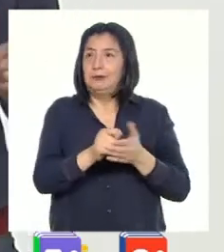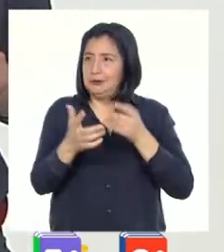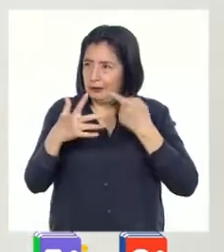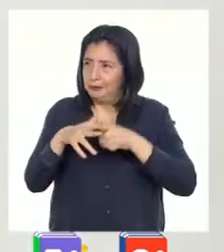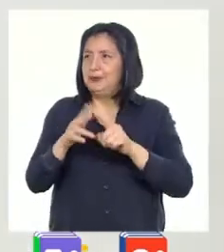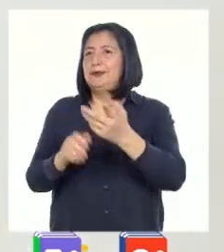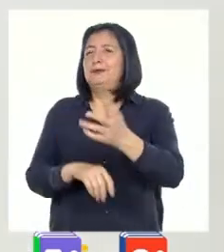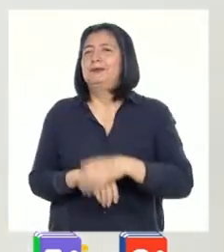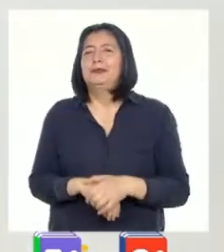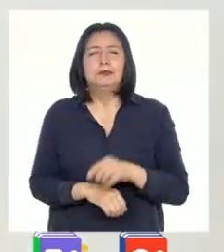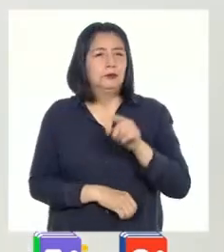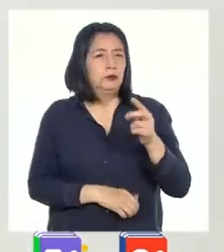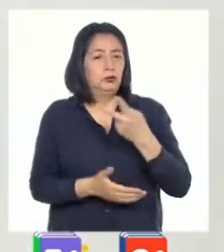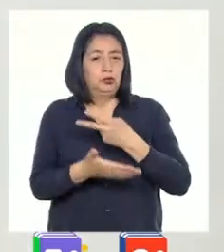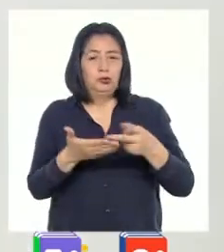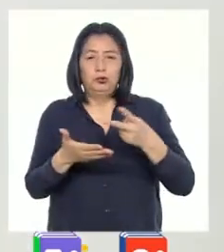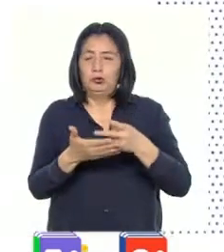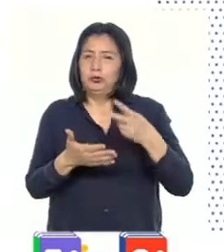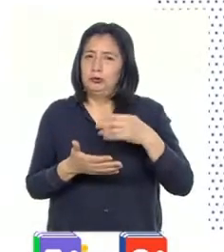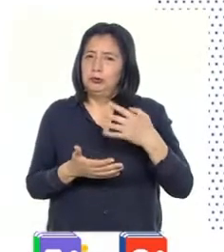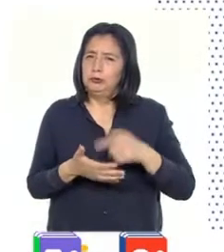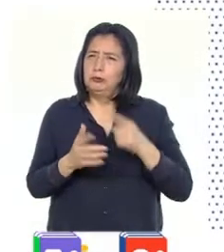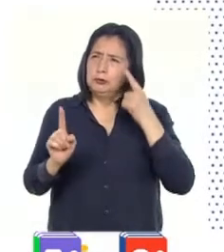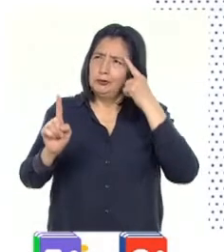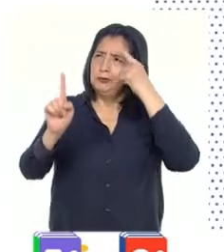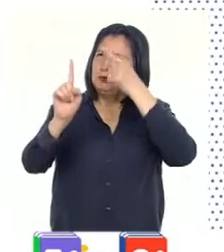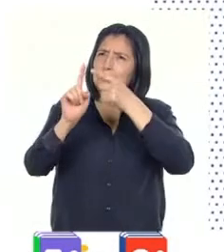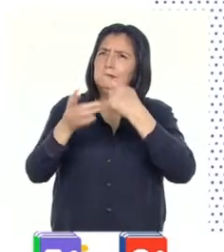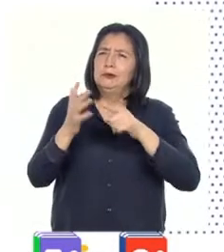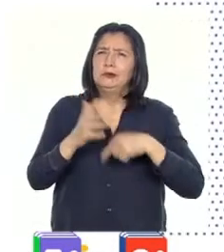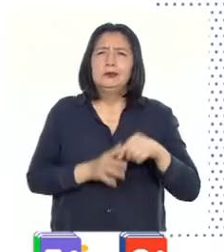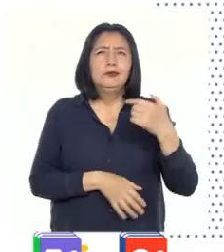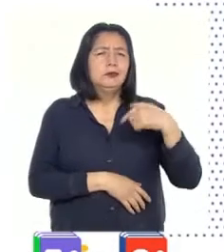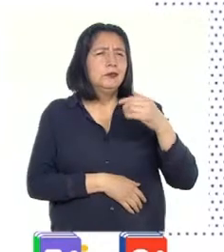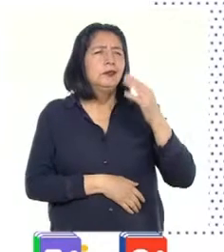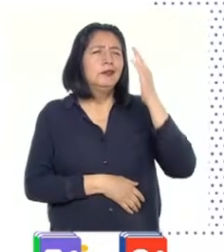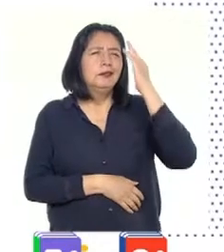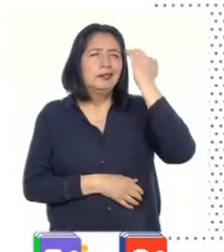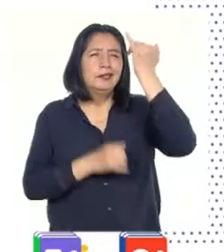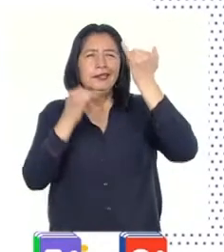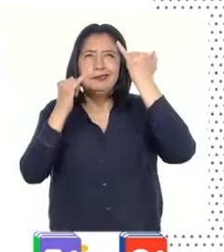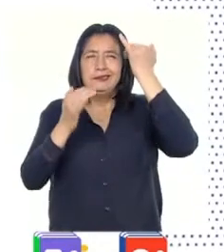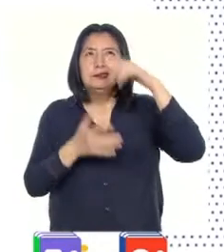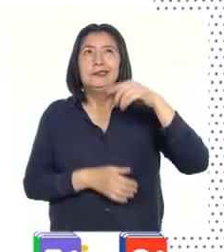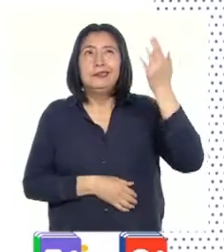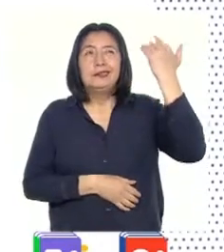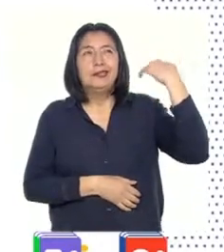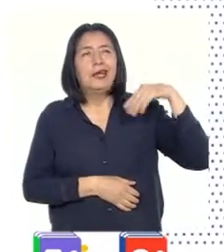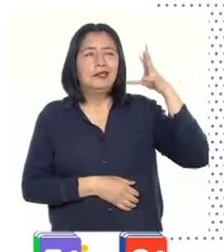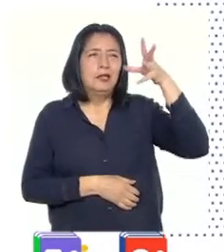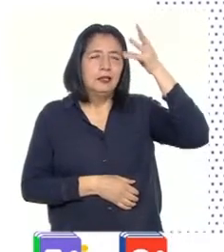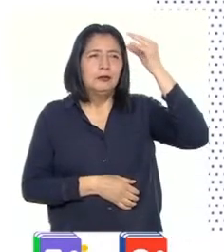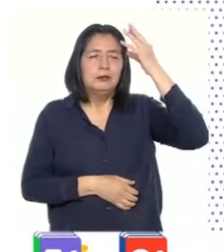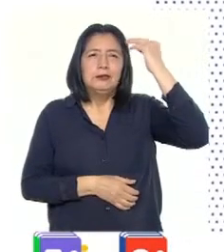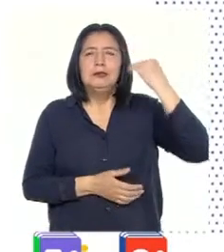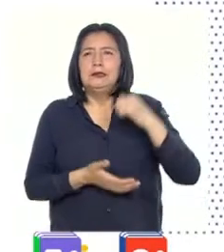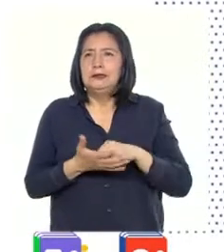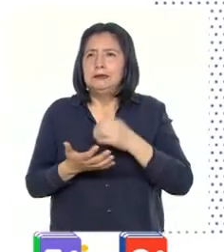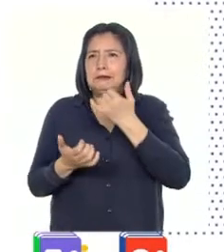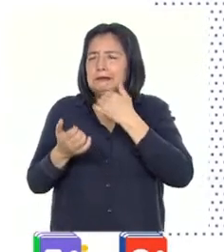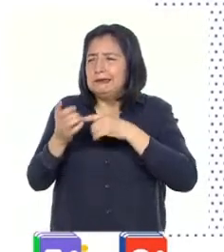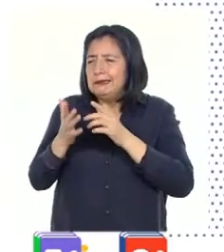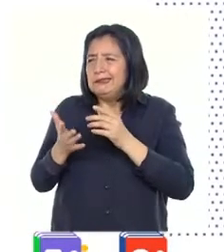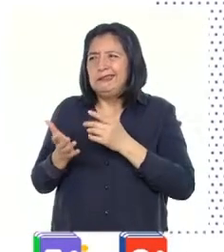comenzamos. Estas dos semanas asumimos el reto de conocer las ideas preconcebidas sobre las mujeres y los hombres que afectan la